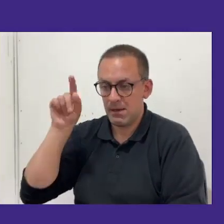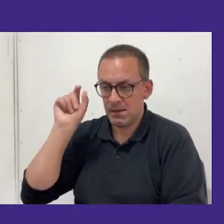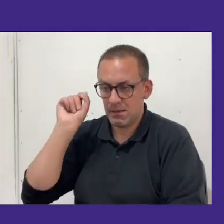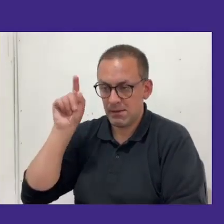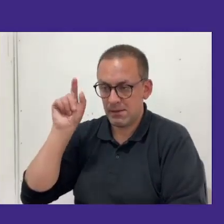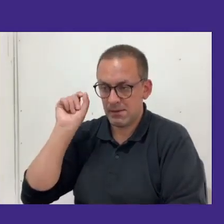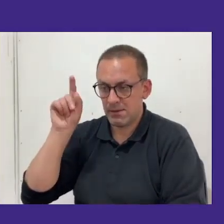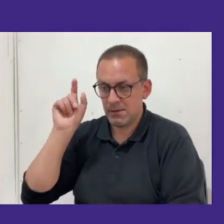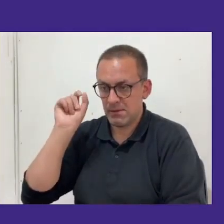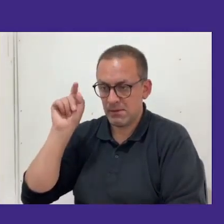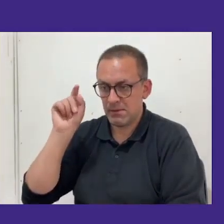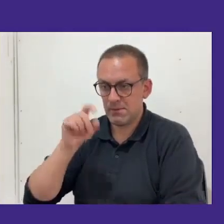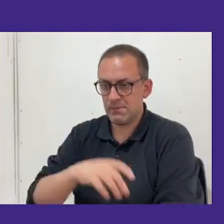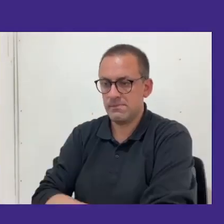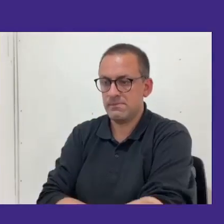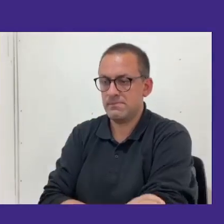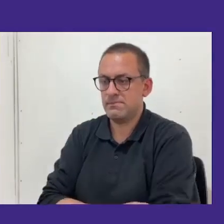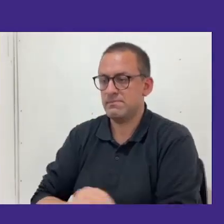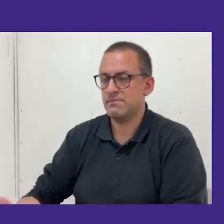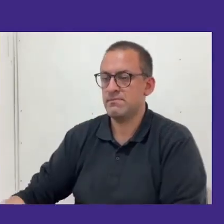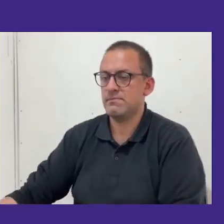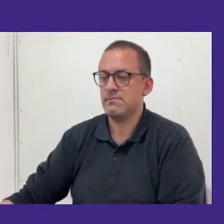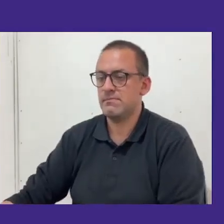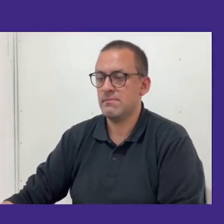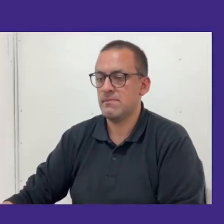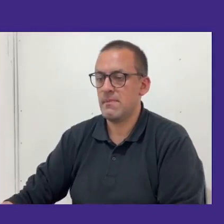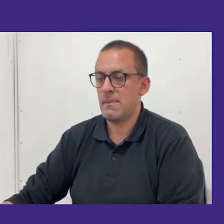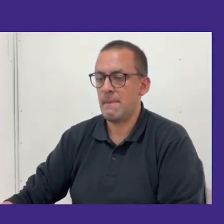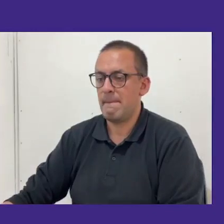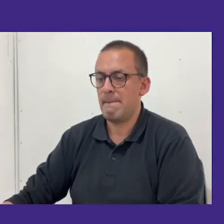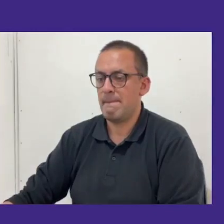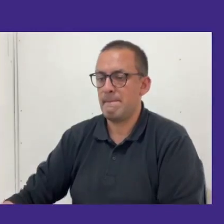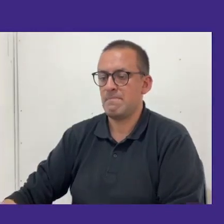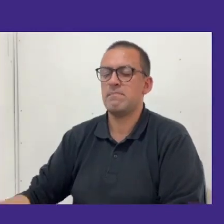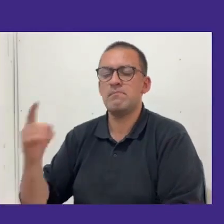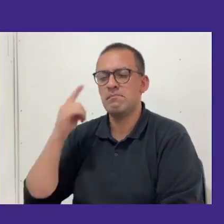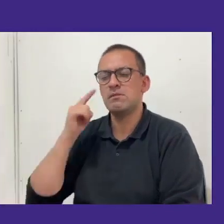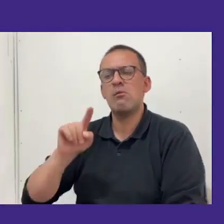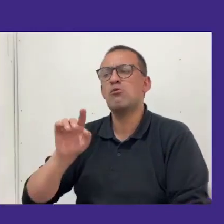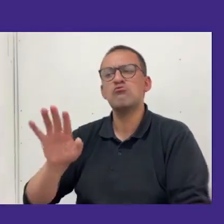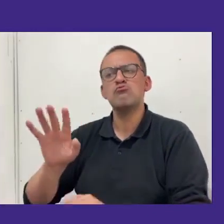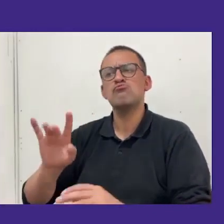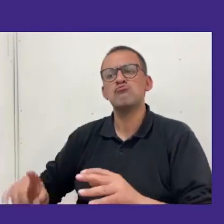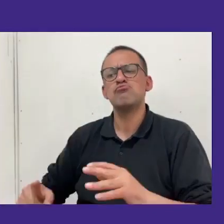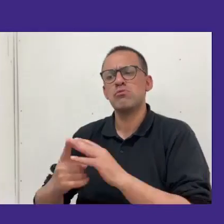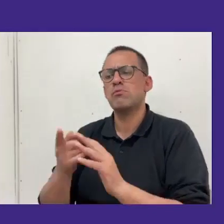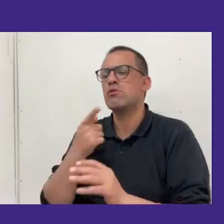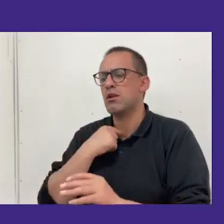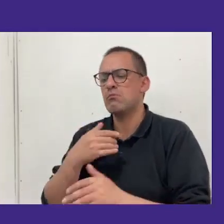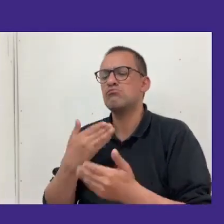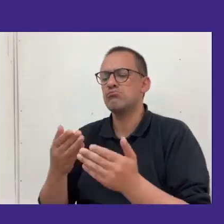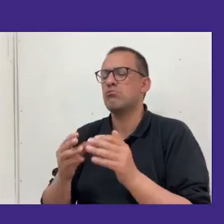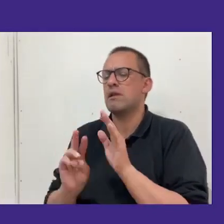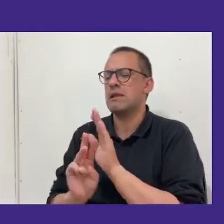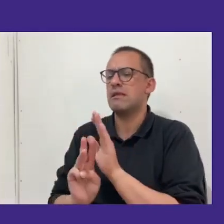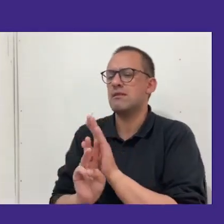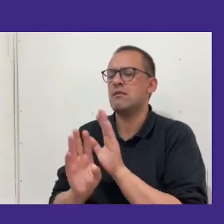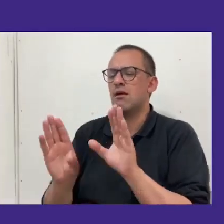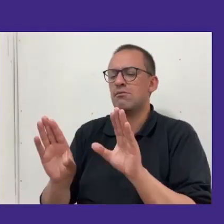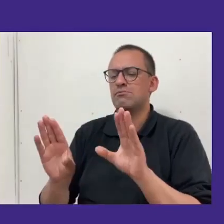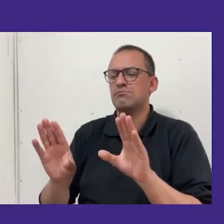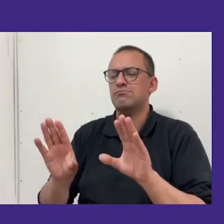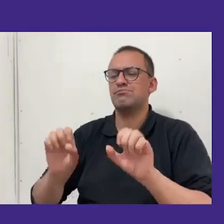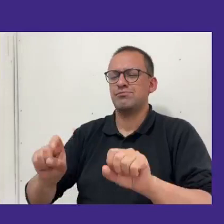que no era relevante para el taller en Clúpolis, donde tratamos de buscar identidad de la